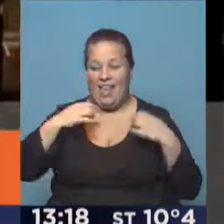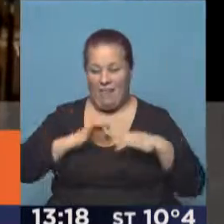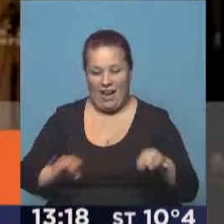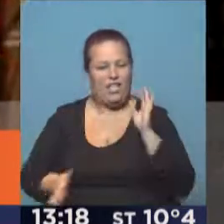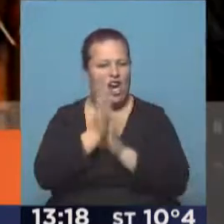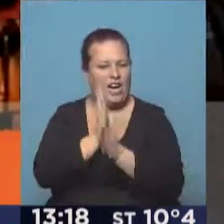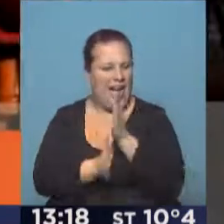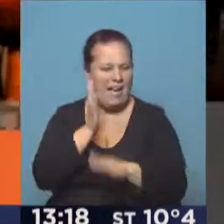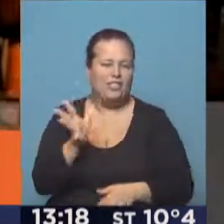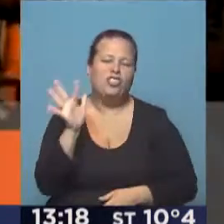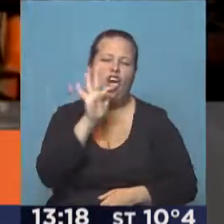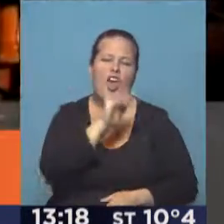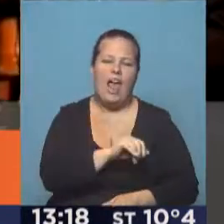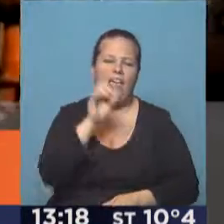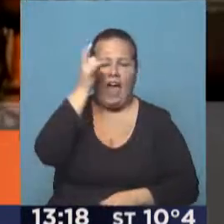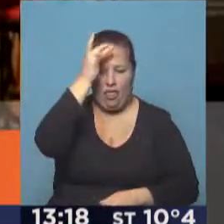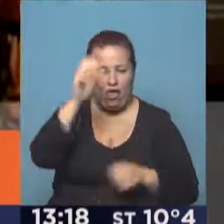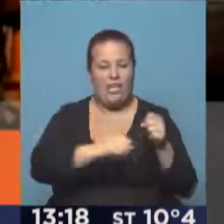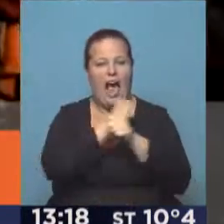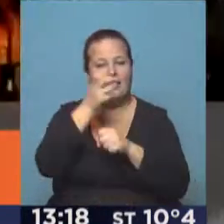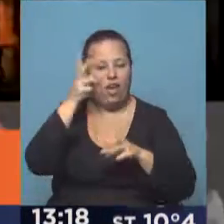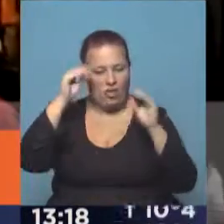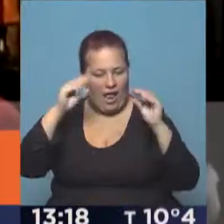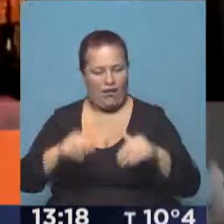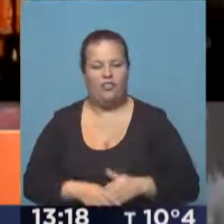gratis, todos los días de 12 a 20.